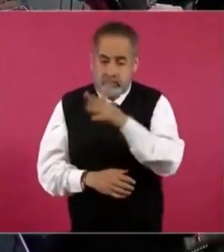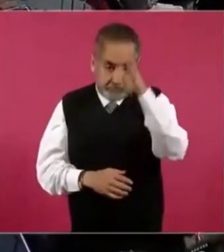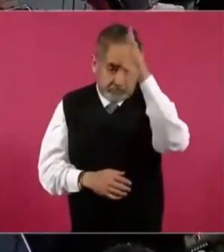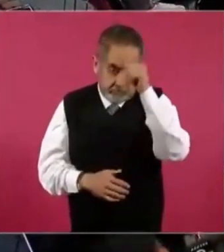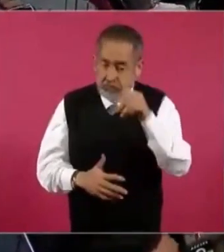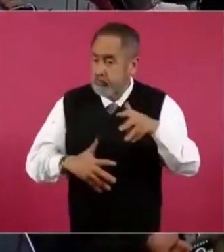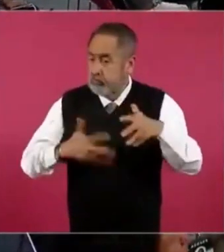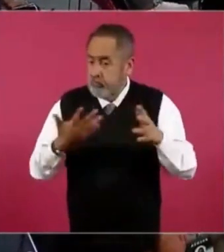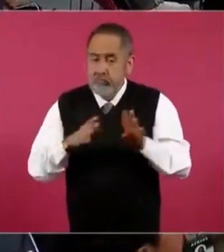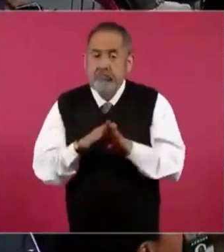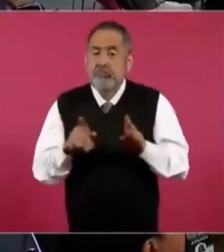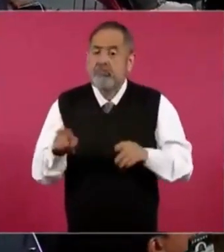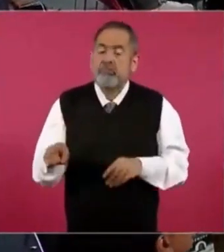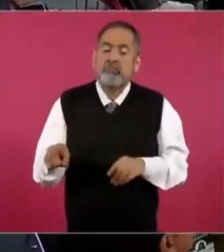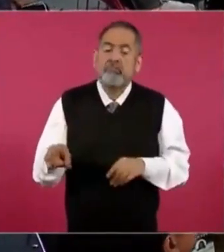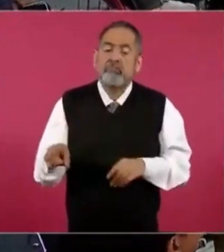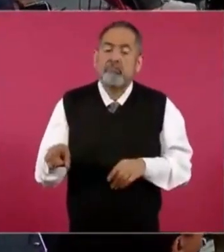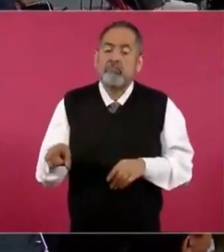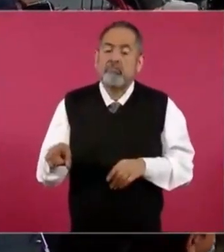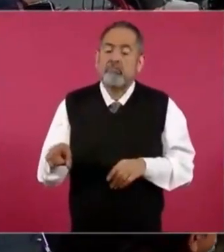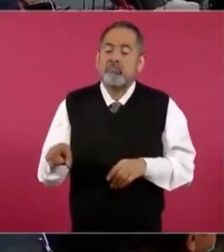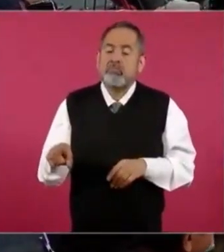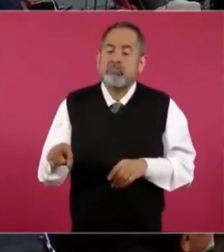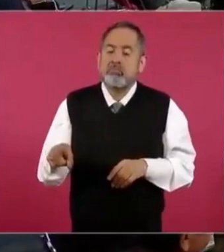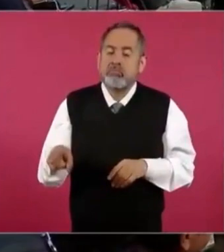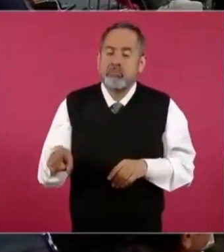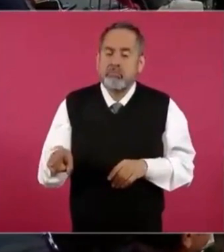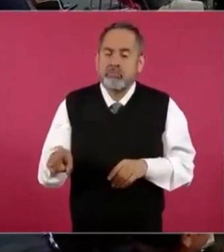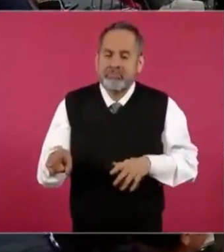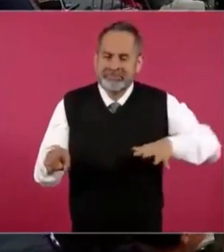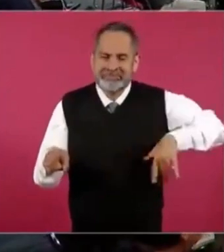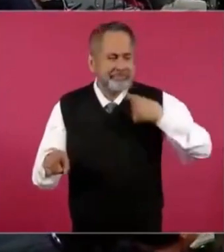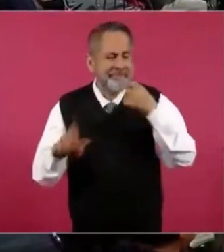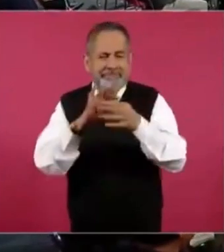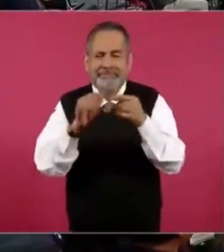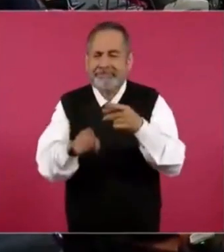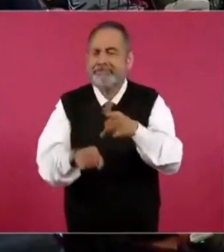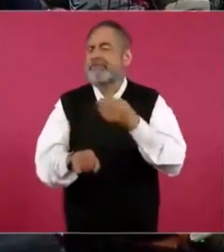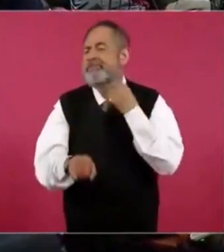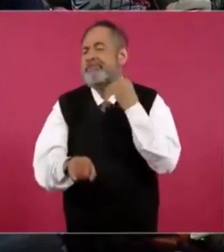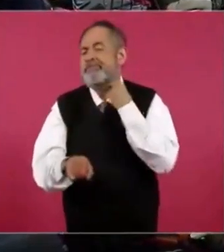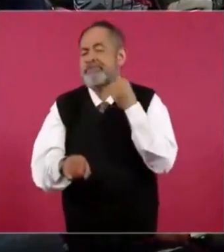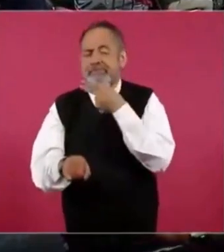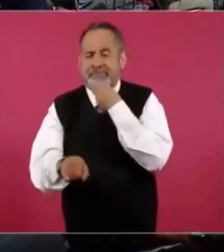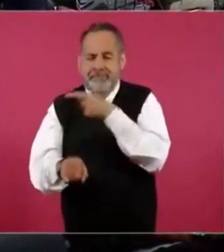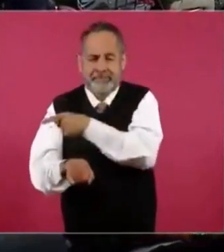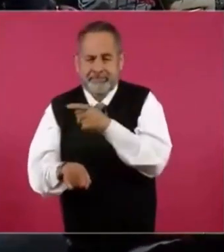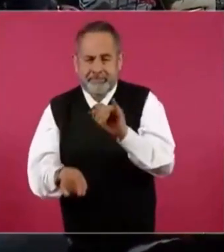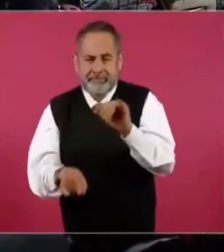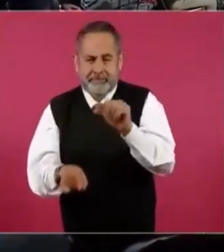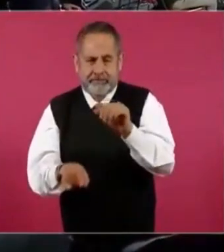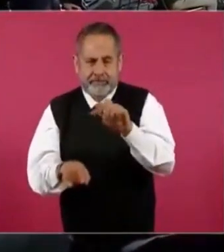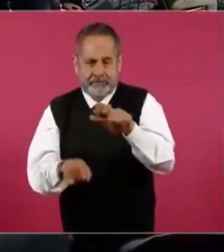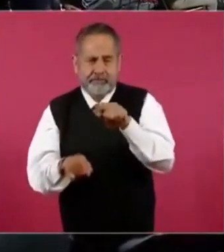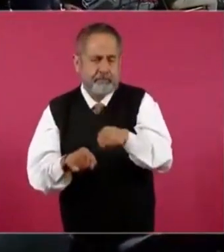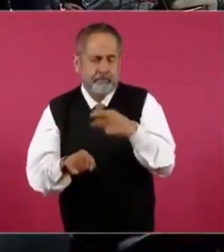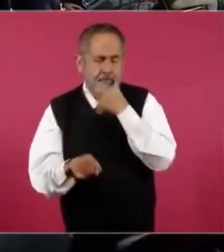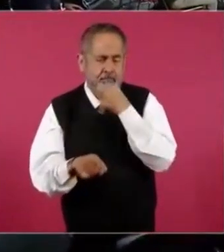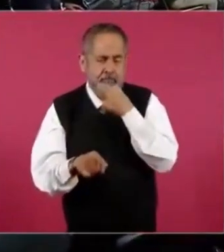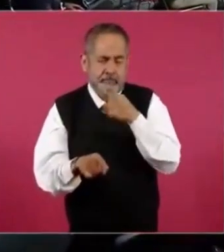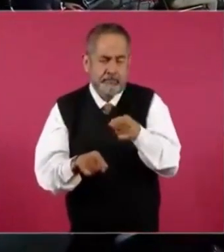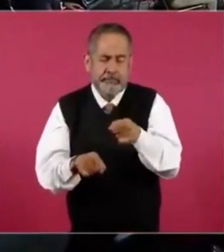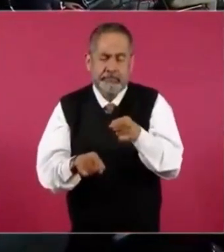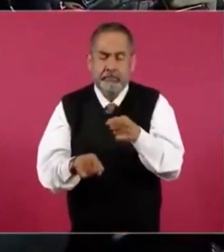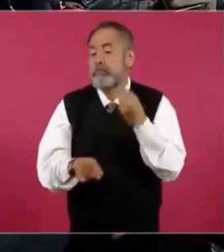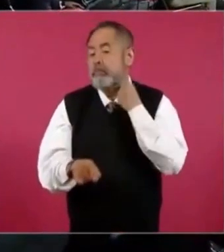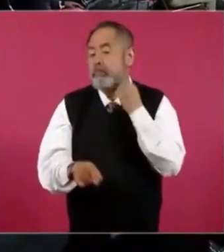o, como llegó a declarar el abogado del señor